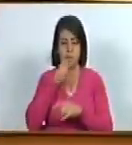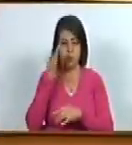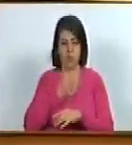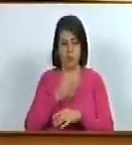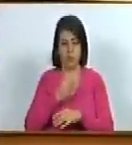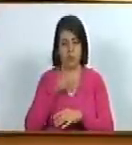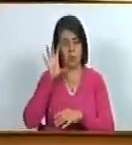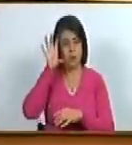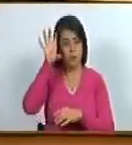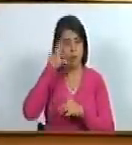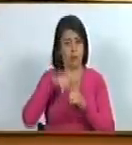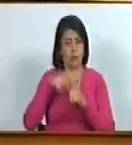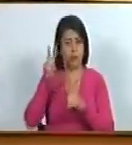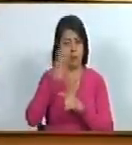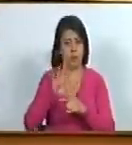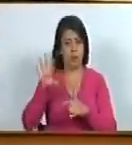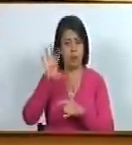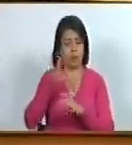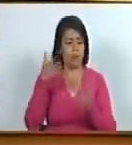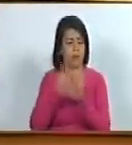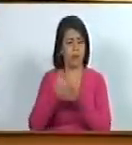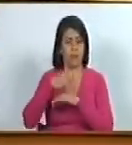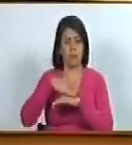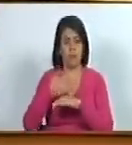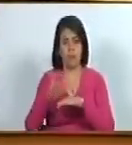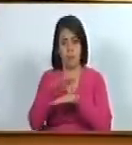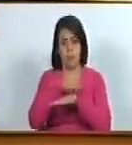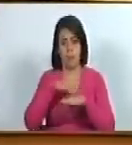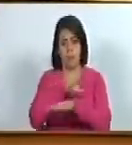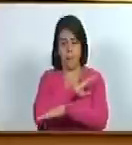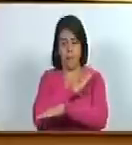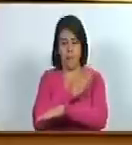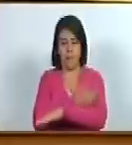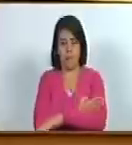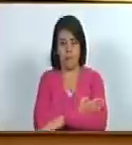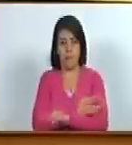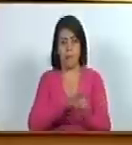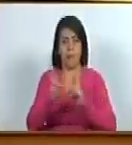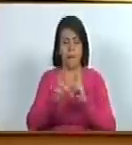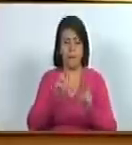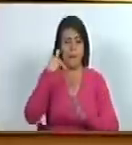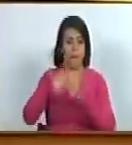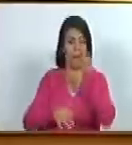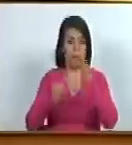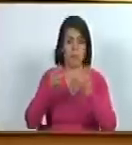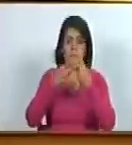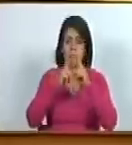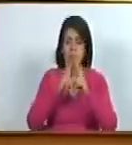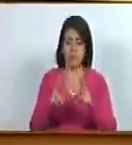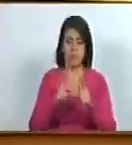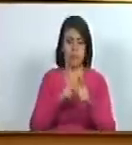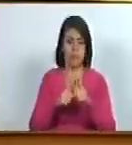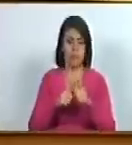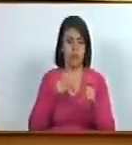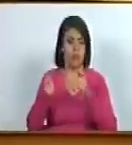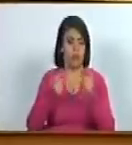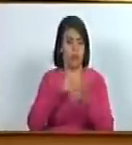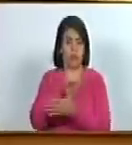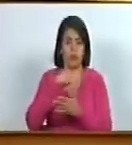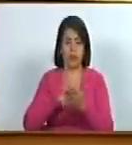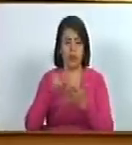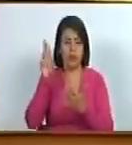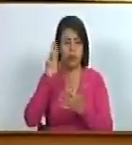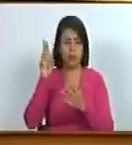de la nación venezolana me refiero al ministerio del poder popular para las relaciones interiores justicia y paz a la control de la